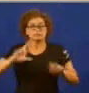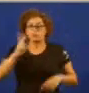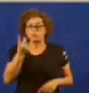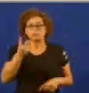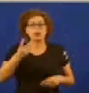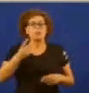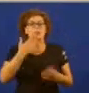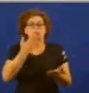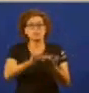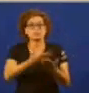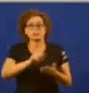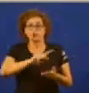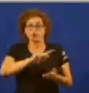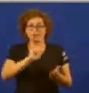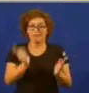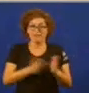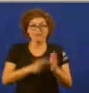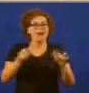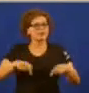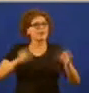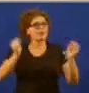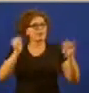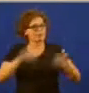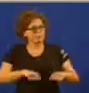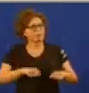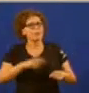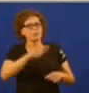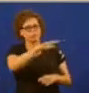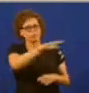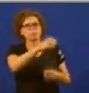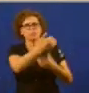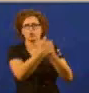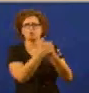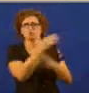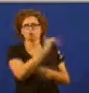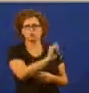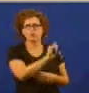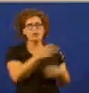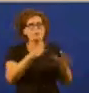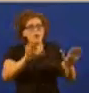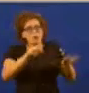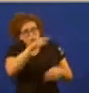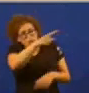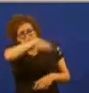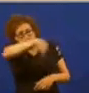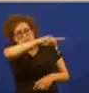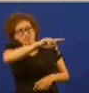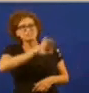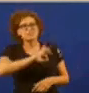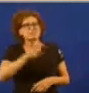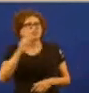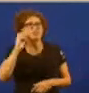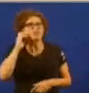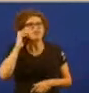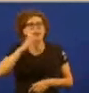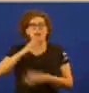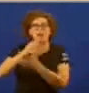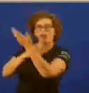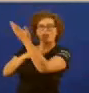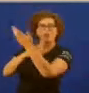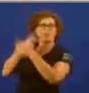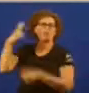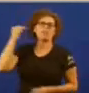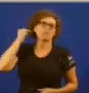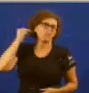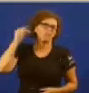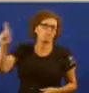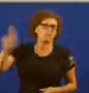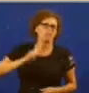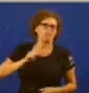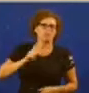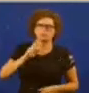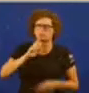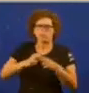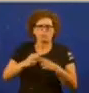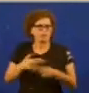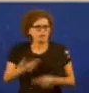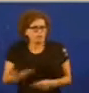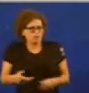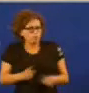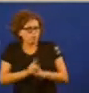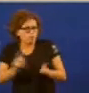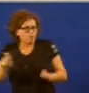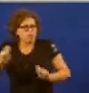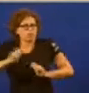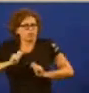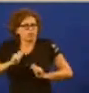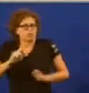aquí en Galicia tamén con seu voto e o goberno do seu compañero do partido o señor Rajoy vetou unha un desprezo o Parlamento de